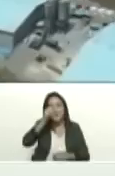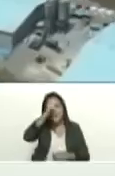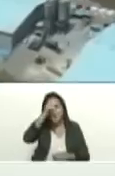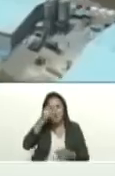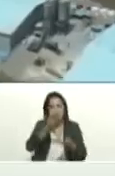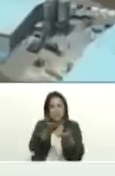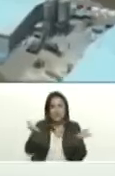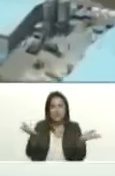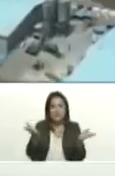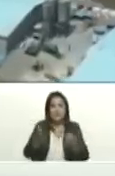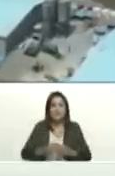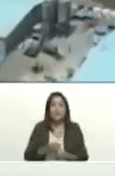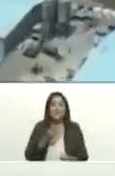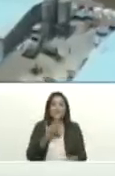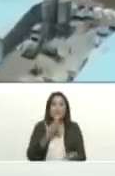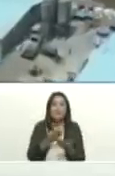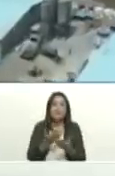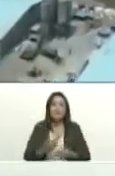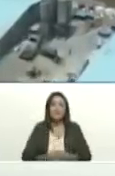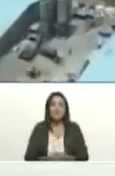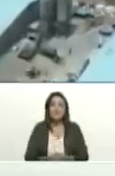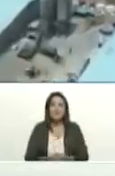para todos y todas muchas gracias